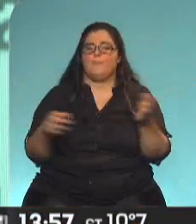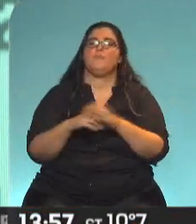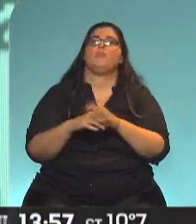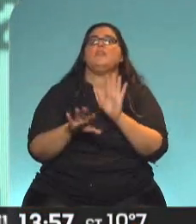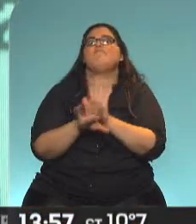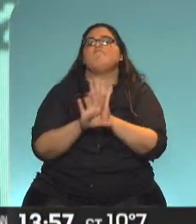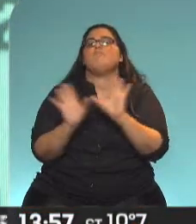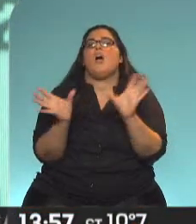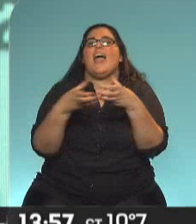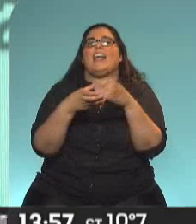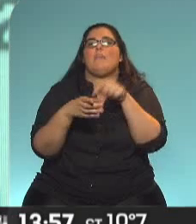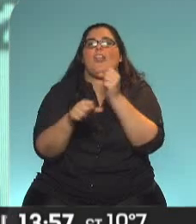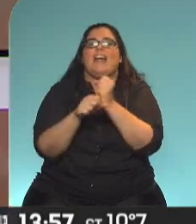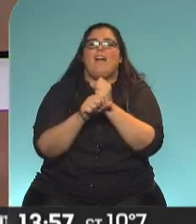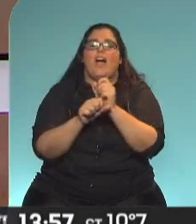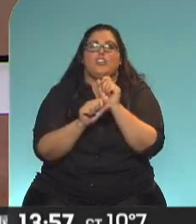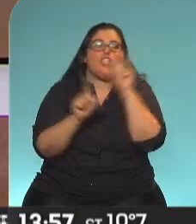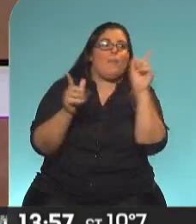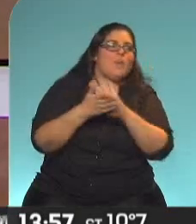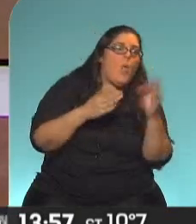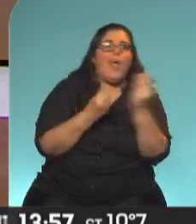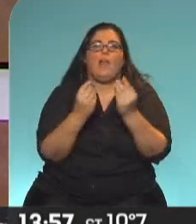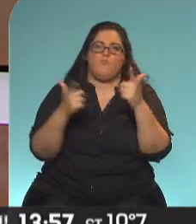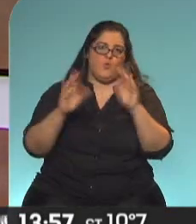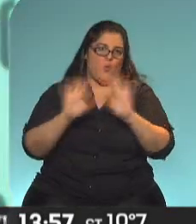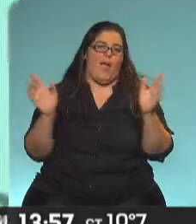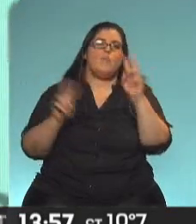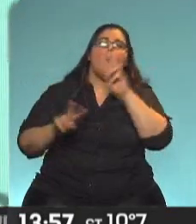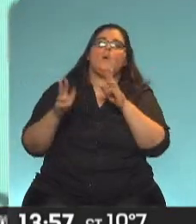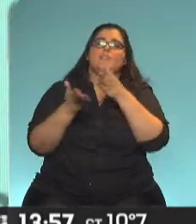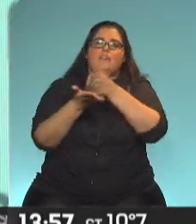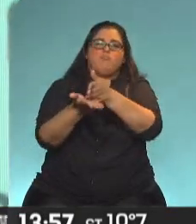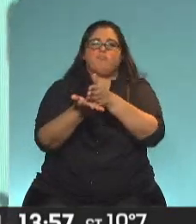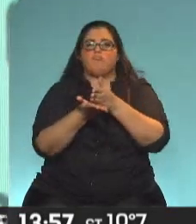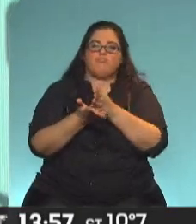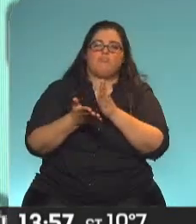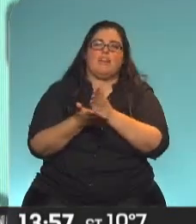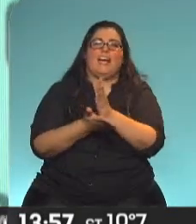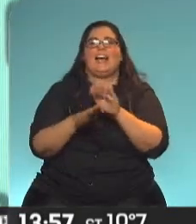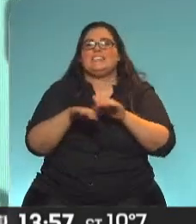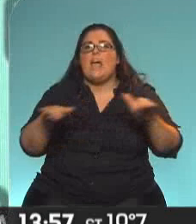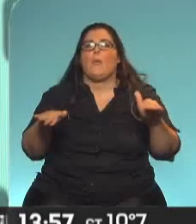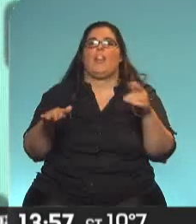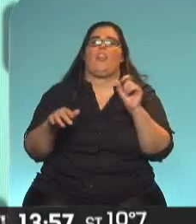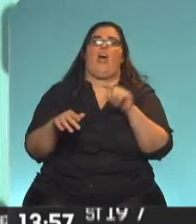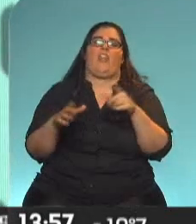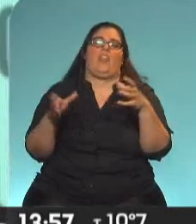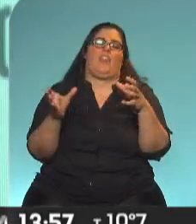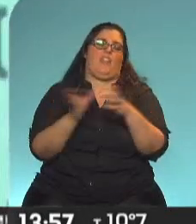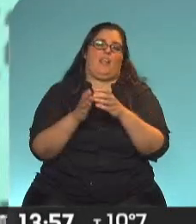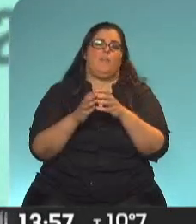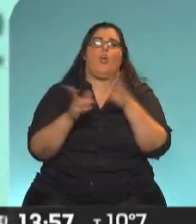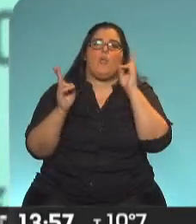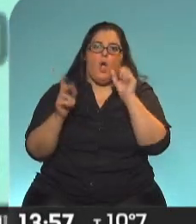un gabinete sin demasiadas sorpresas, que busca estabilidad dentro del Partido Demócrata. Ahora, la pregunta también que uno se podría preguntar